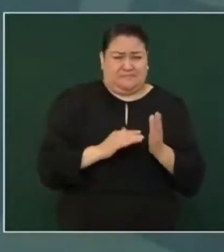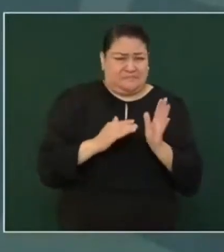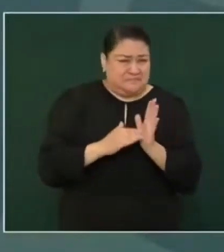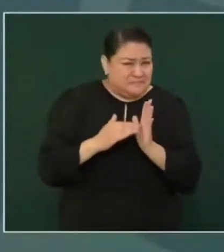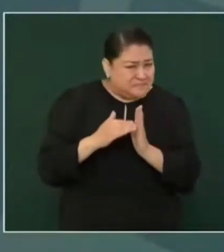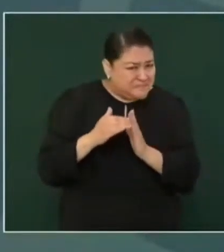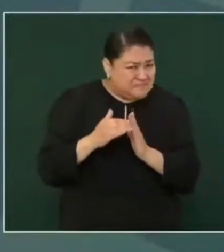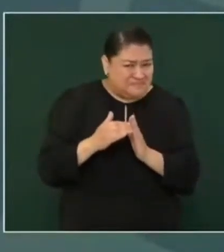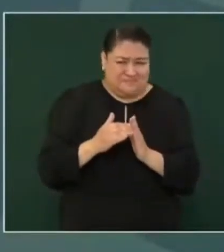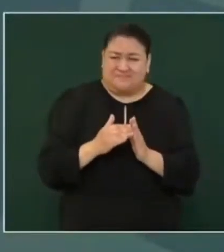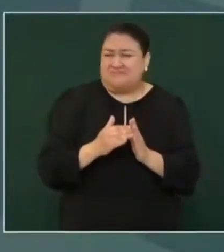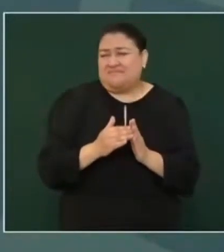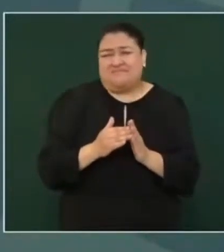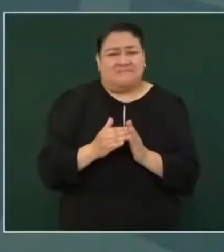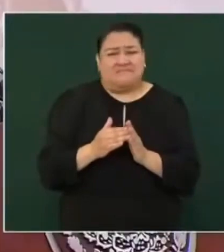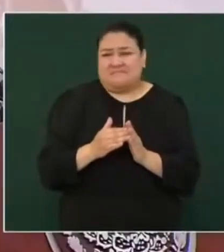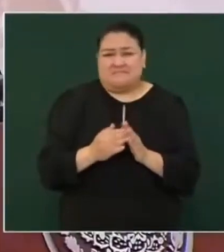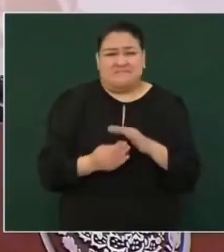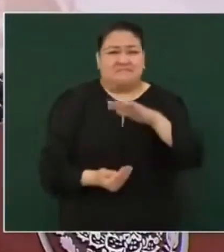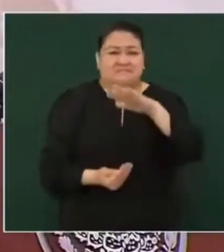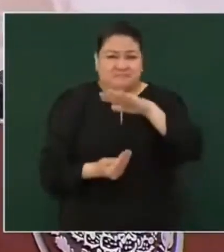en las mesas